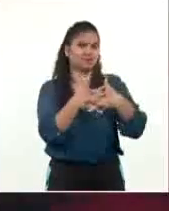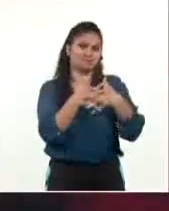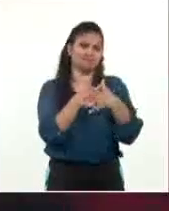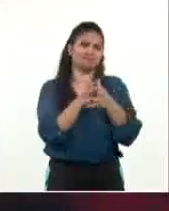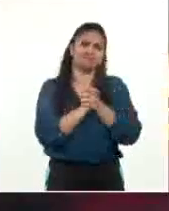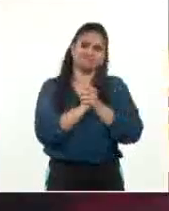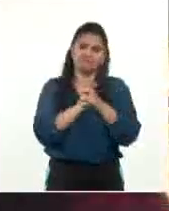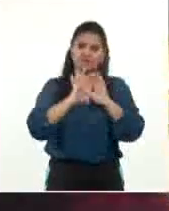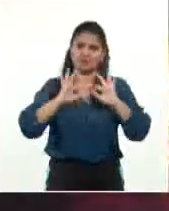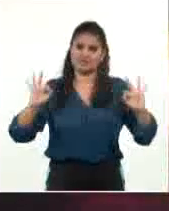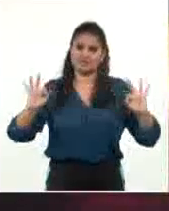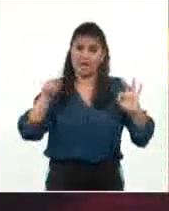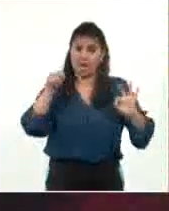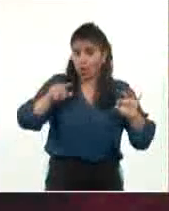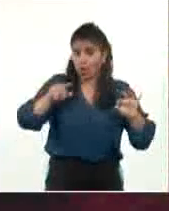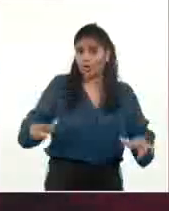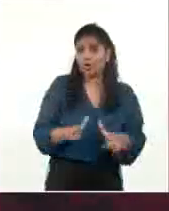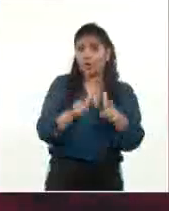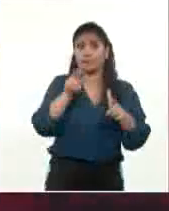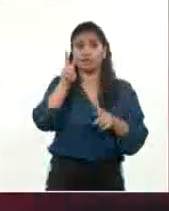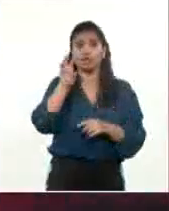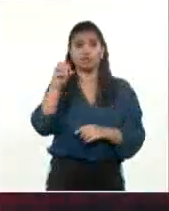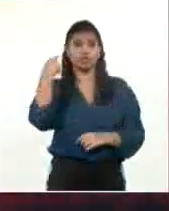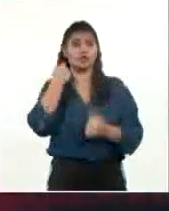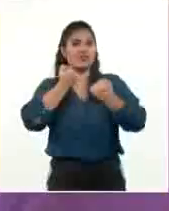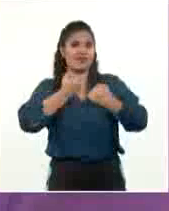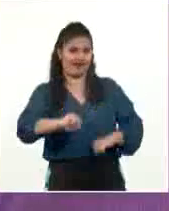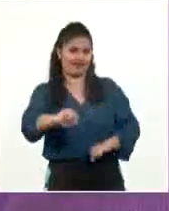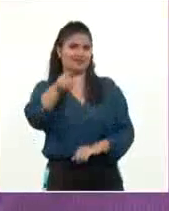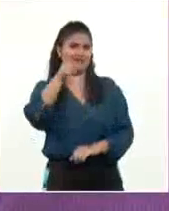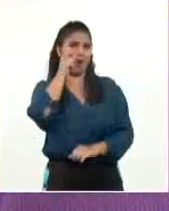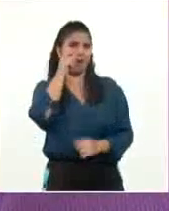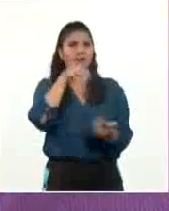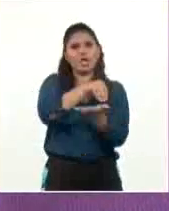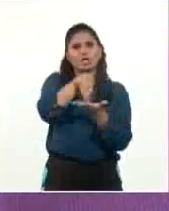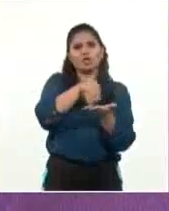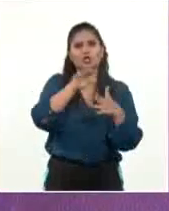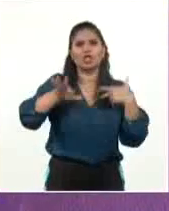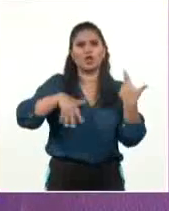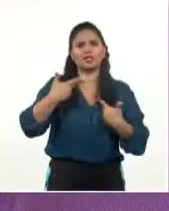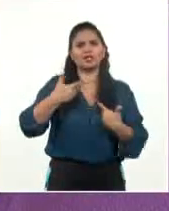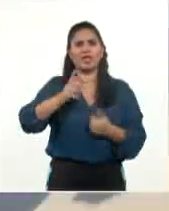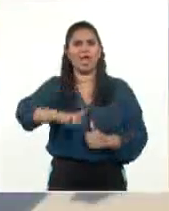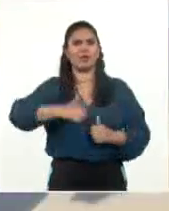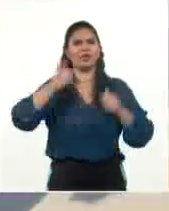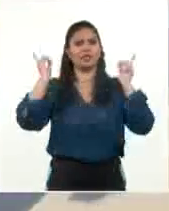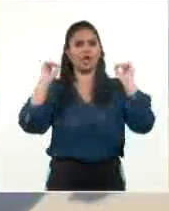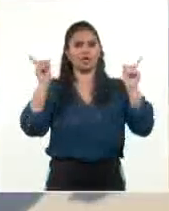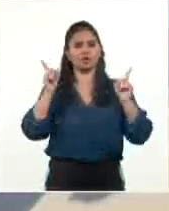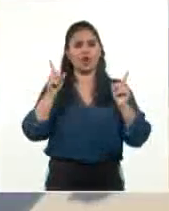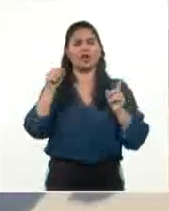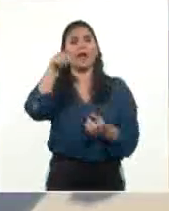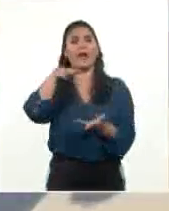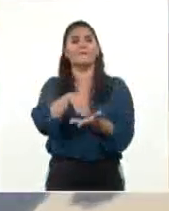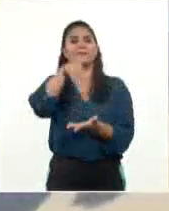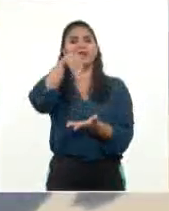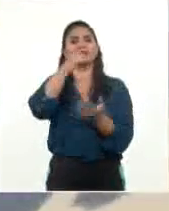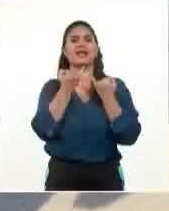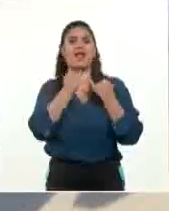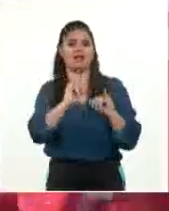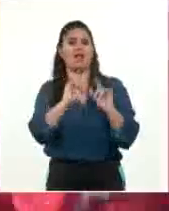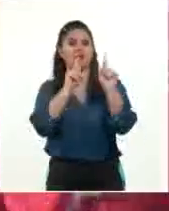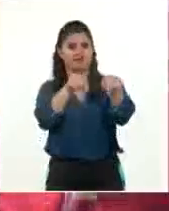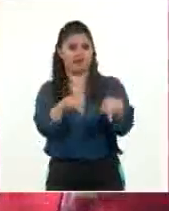205 años de su natalicio, en la primera plaza libre de Cuba, se recordó el legado del bardo bayamés. El homenaje estuvo